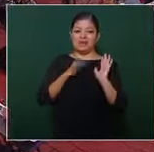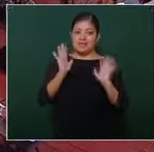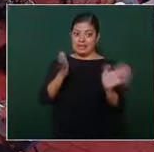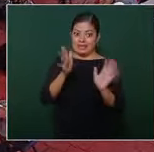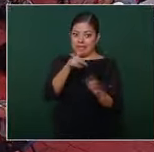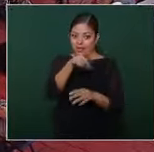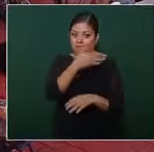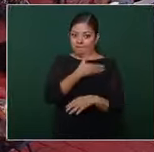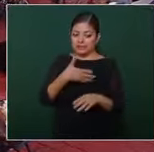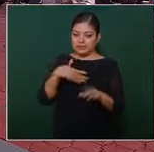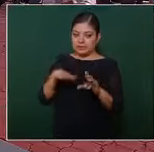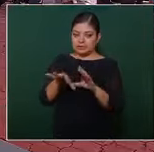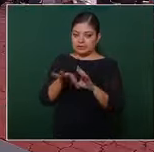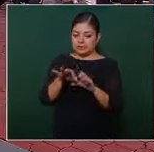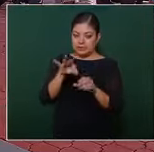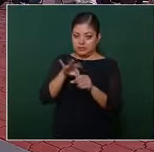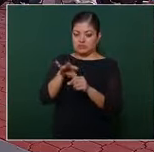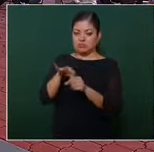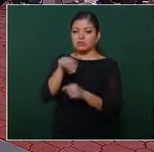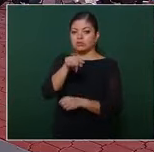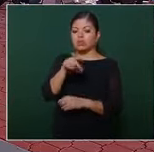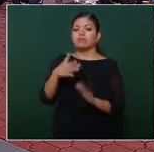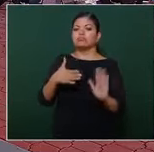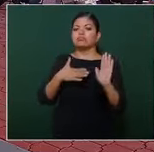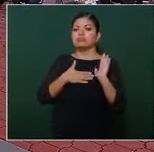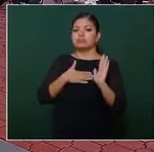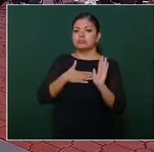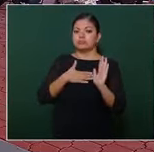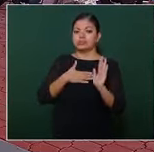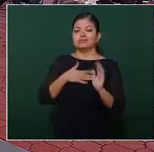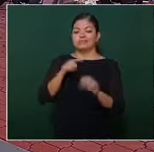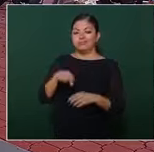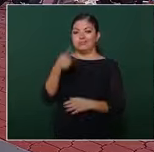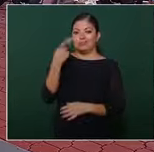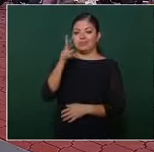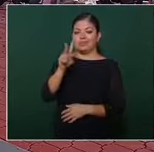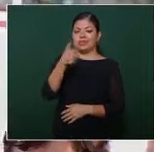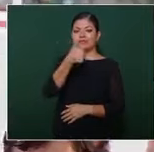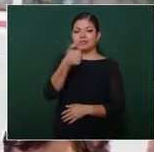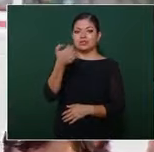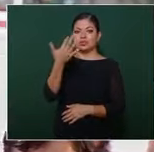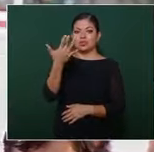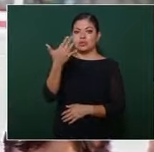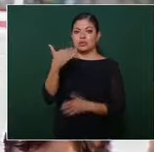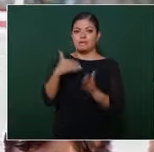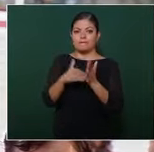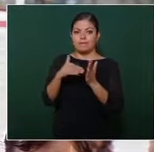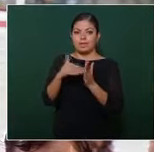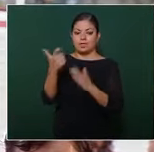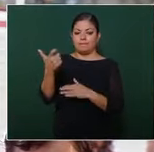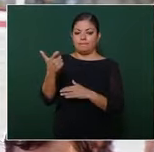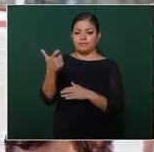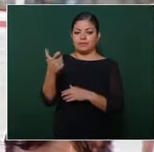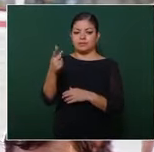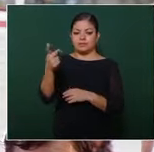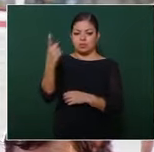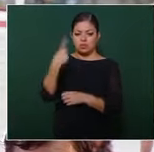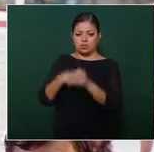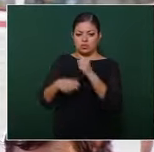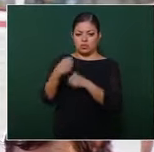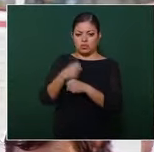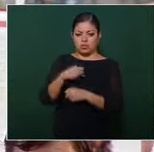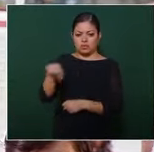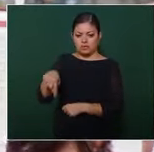prometió a Puerto Vallarta 650 millones de pesos el año pasado usted